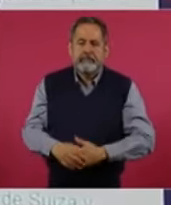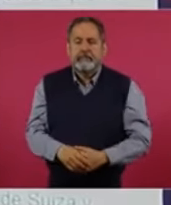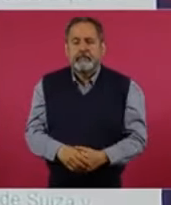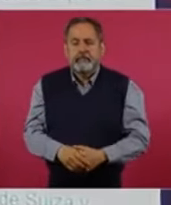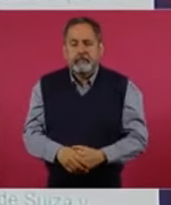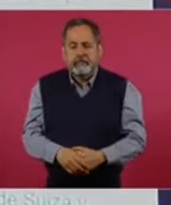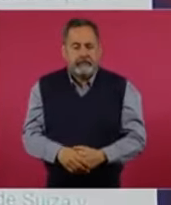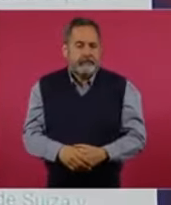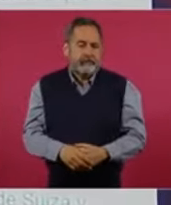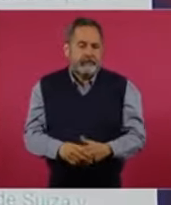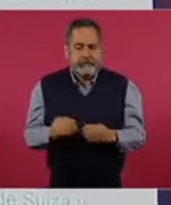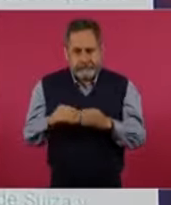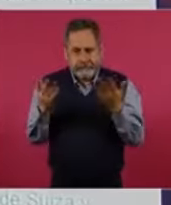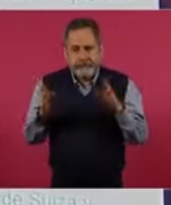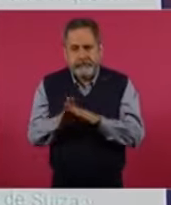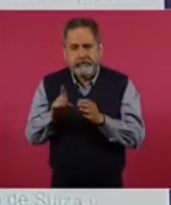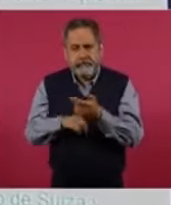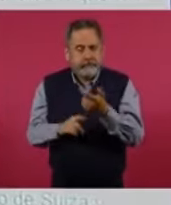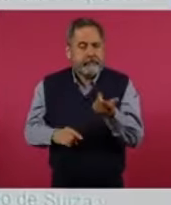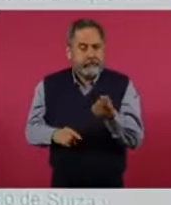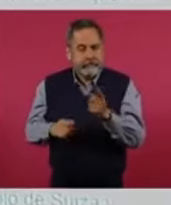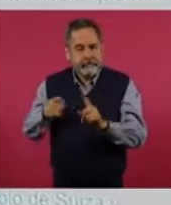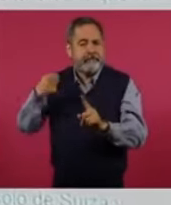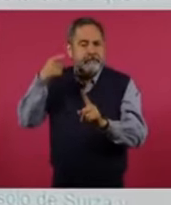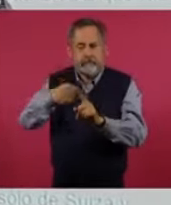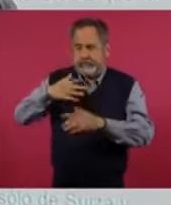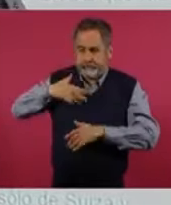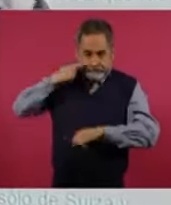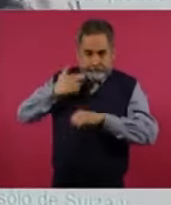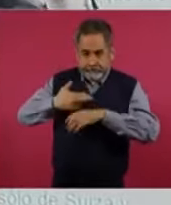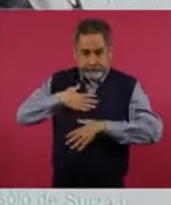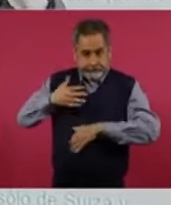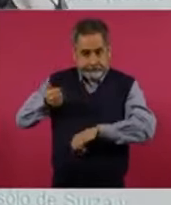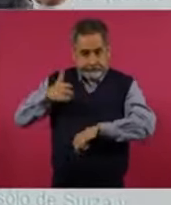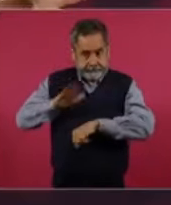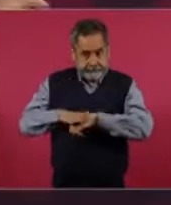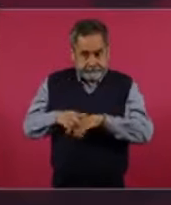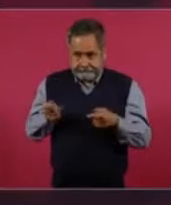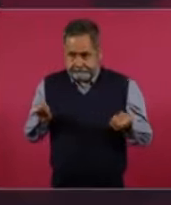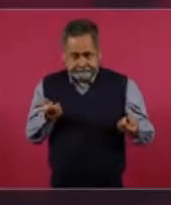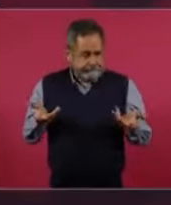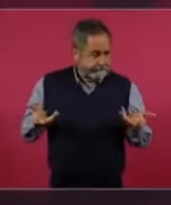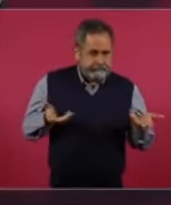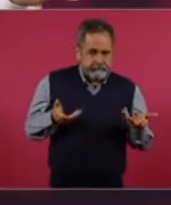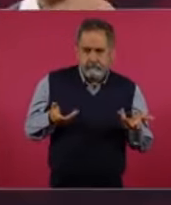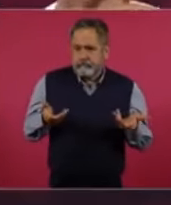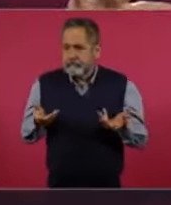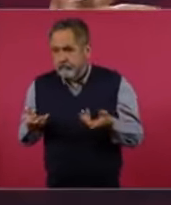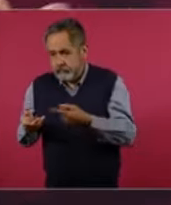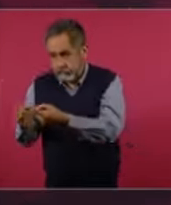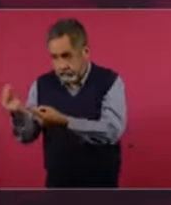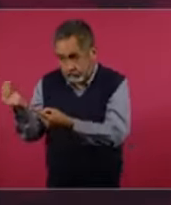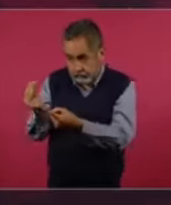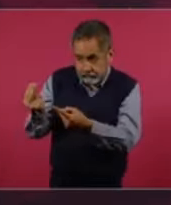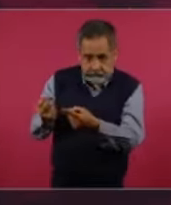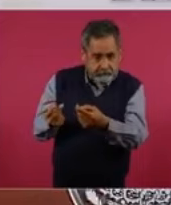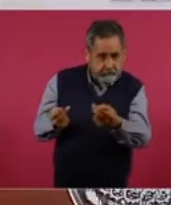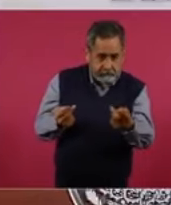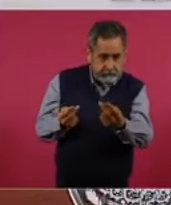Claro, la función nuestra es decir a ver quién lo necesita más